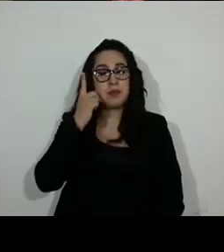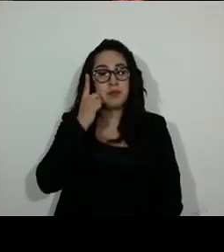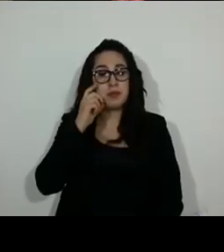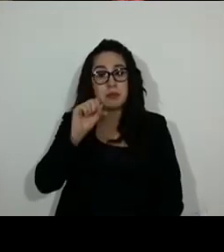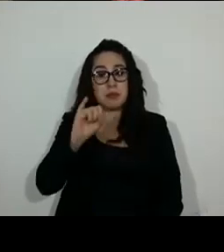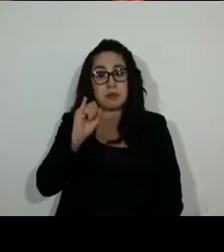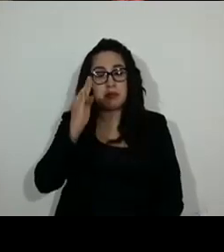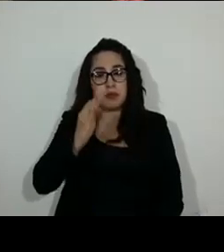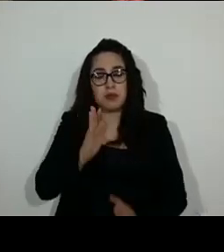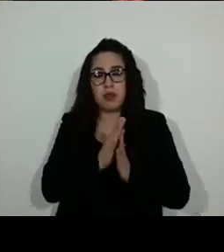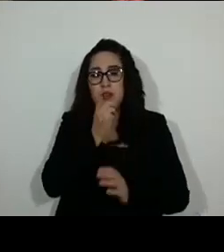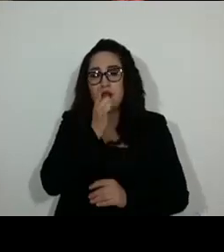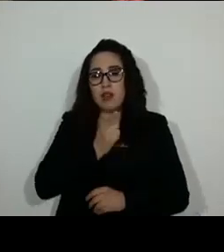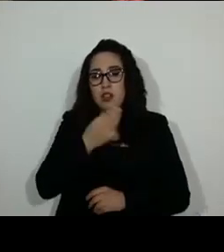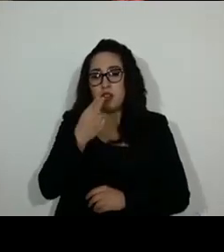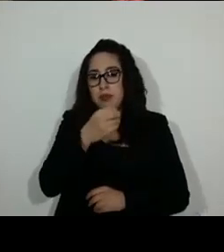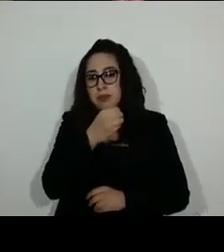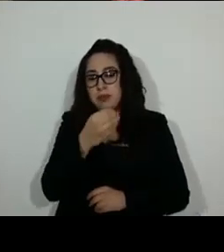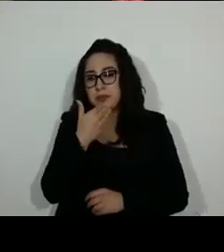viva voz diciendo su nombre completo.